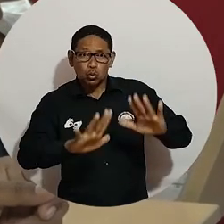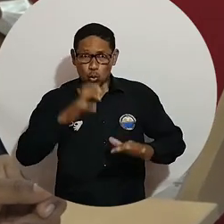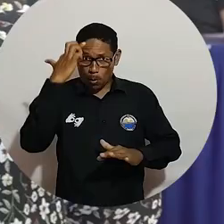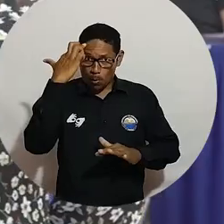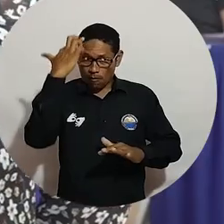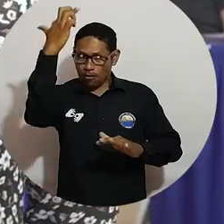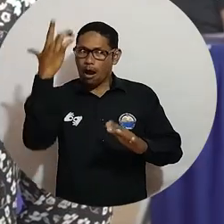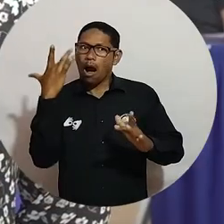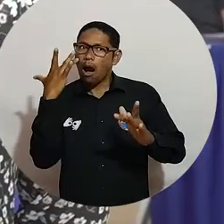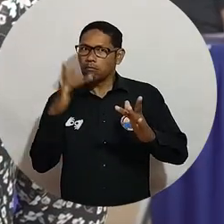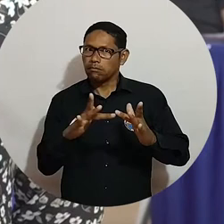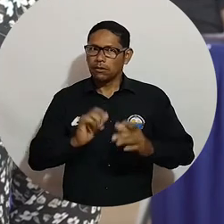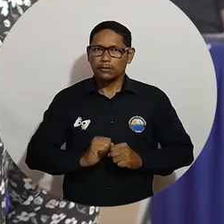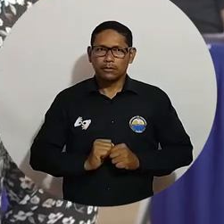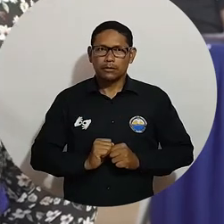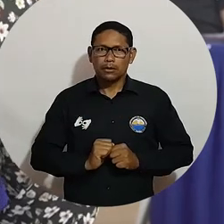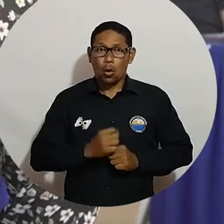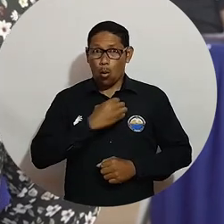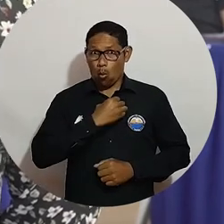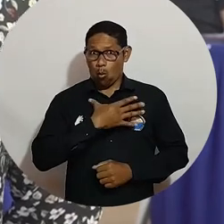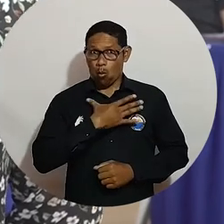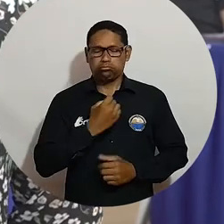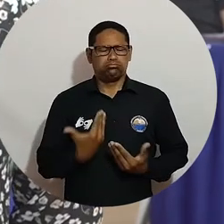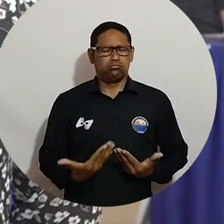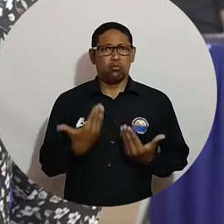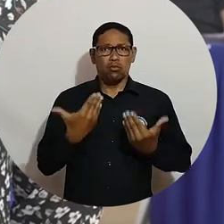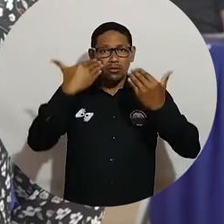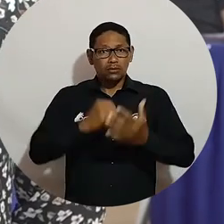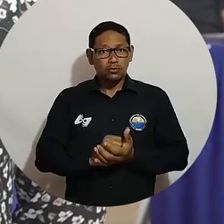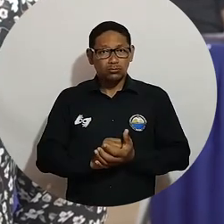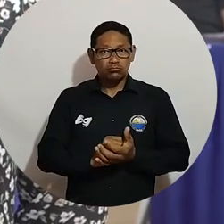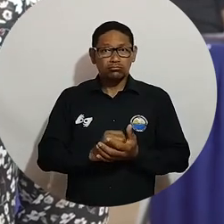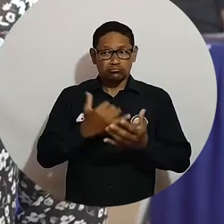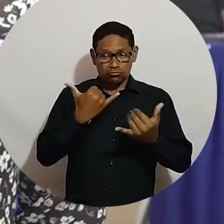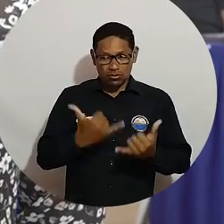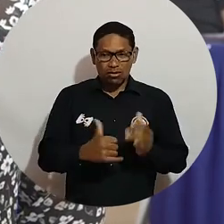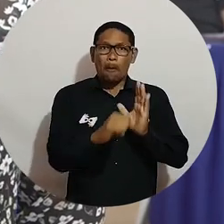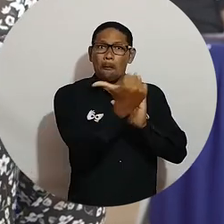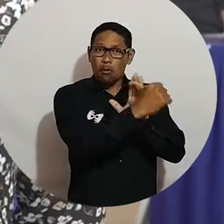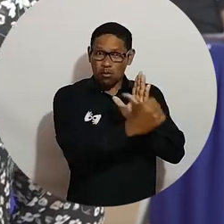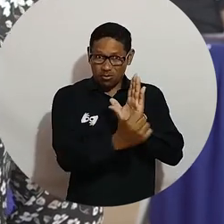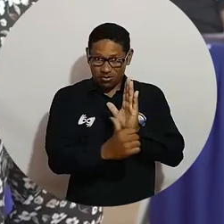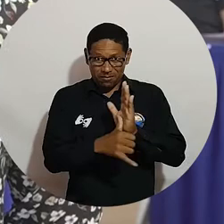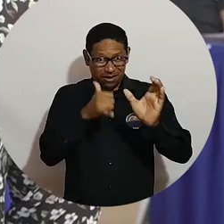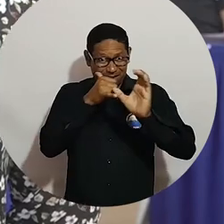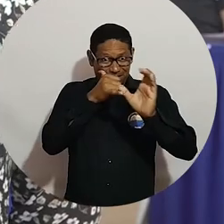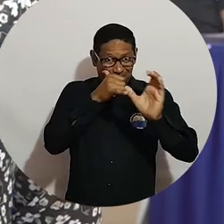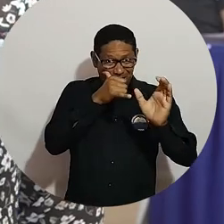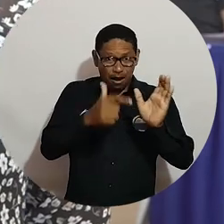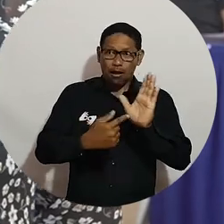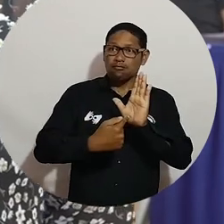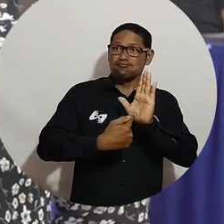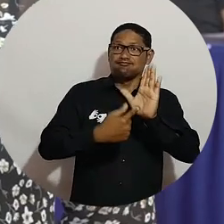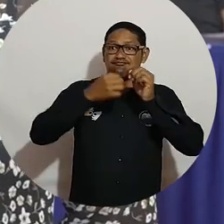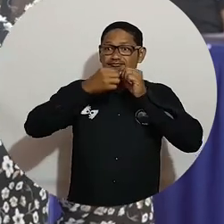profesión. Es una gran oportunidad de mostrar lo que el programa de Ingeniería de Sistemas puede